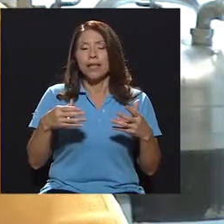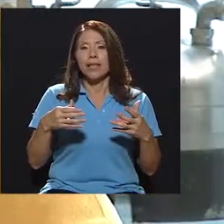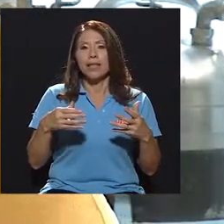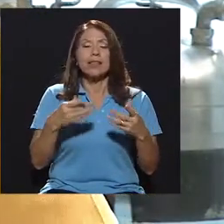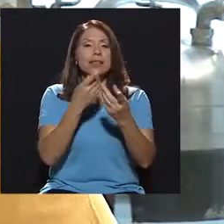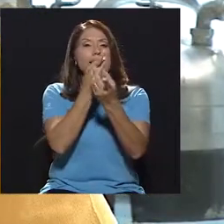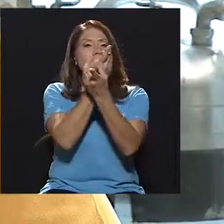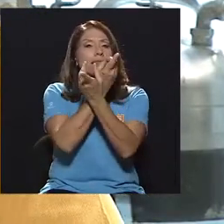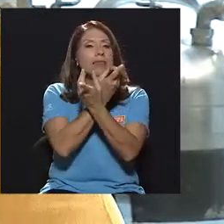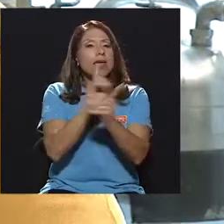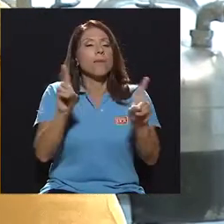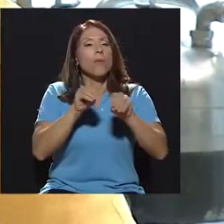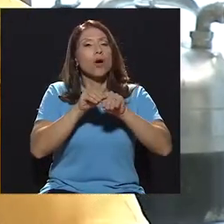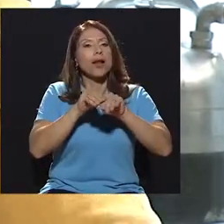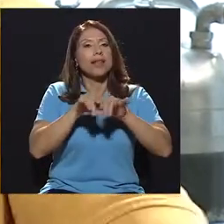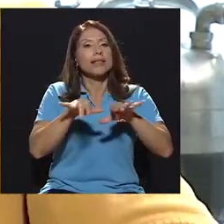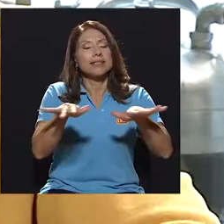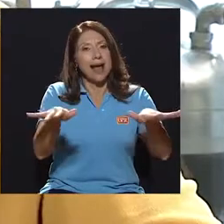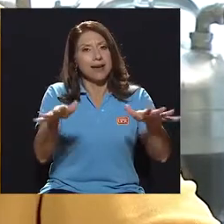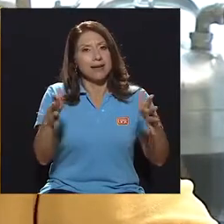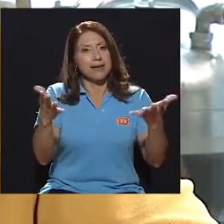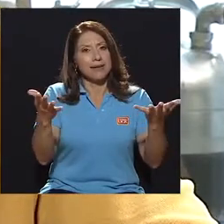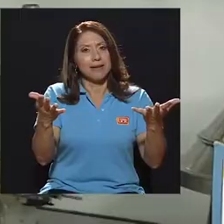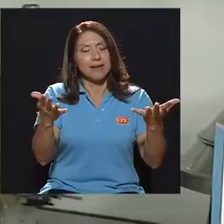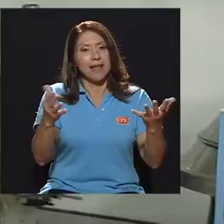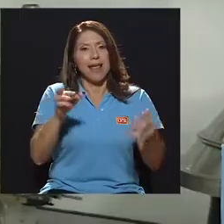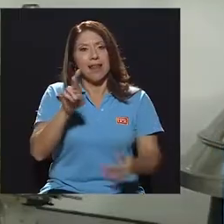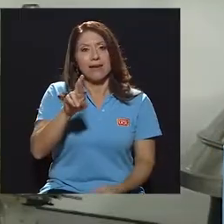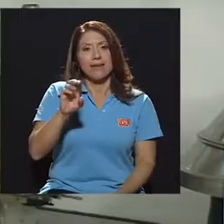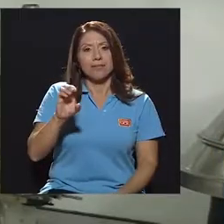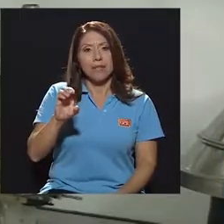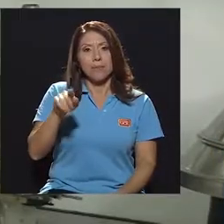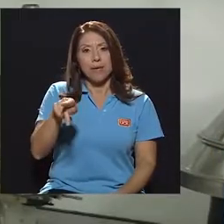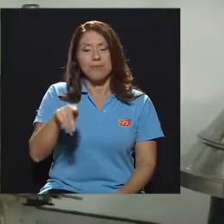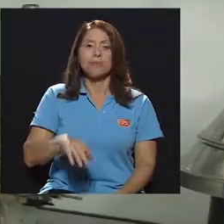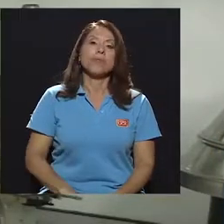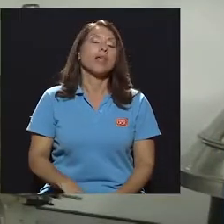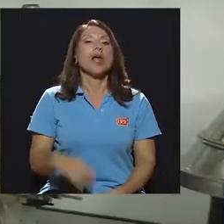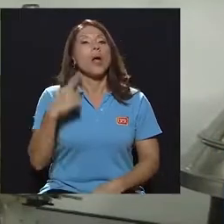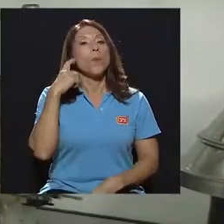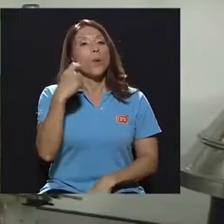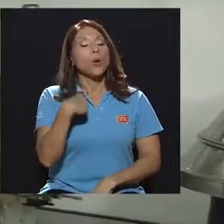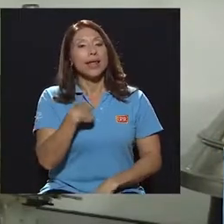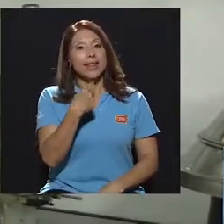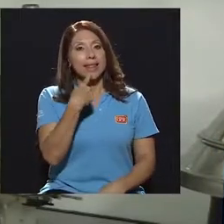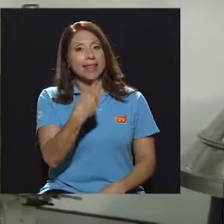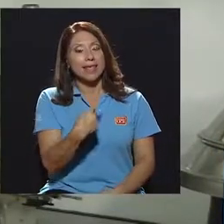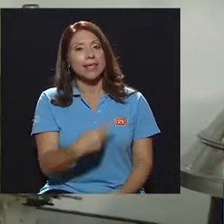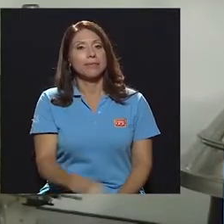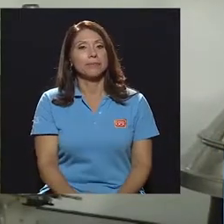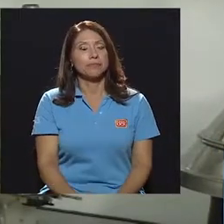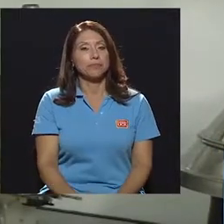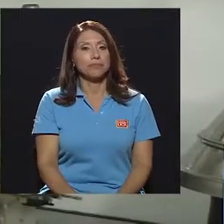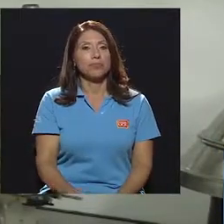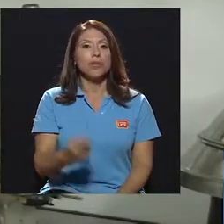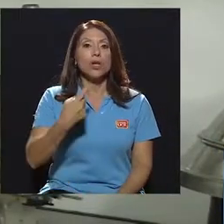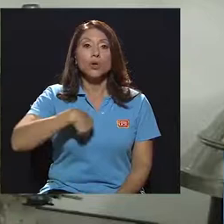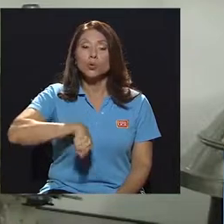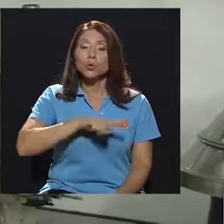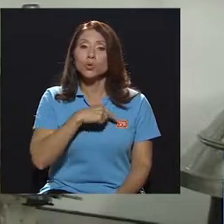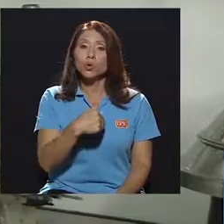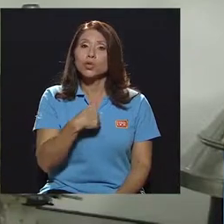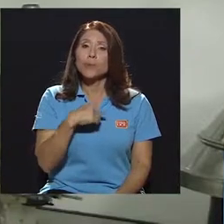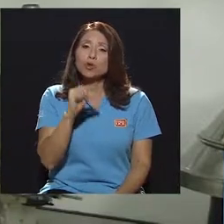democratizar, por decirlo de alguna manera, el RCP? Precisamente por lo que te dije, tenemos poco tiempo.